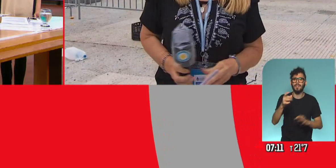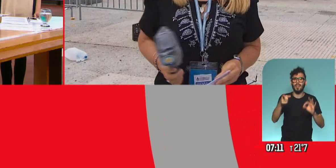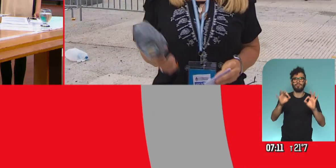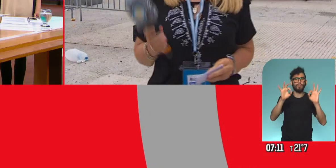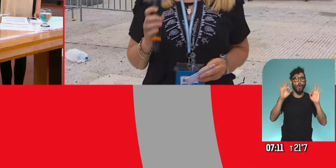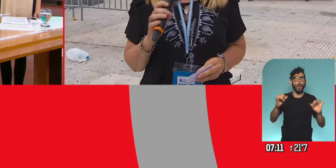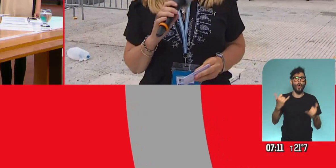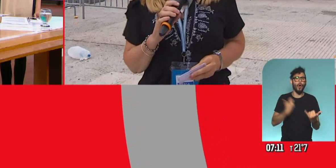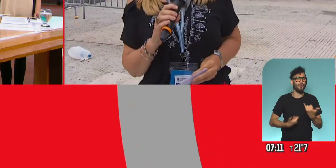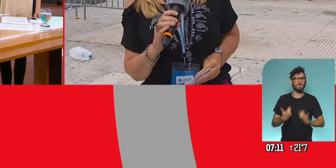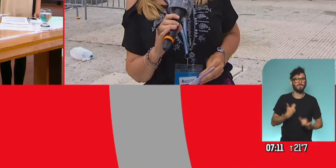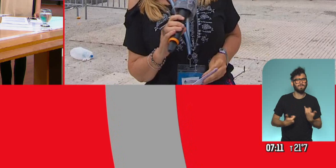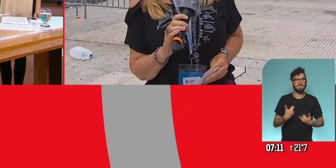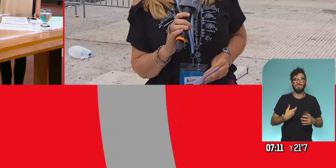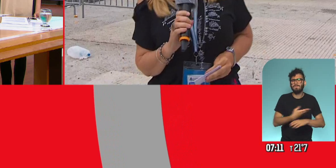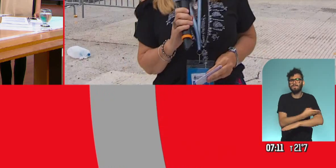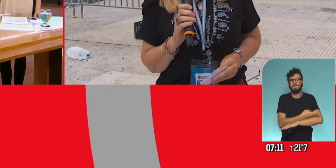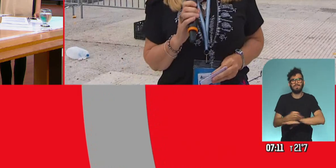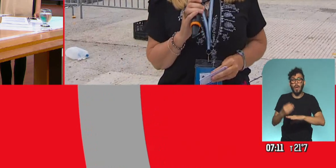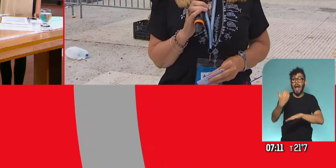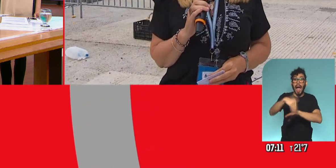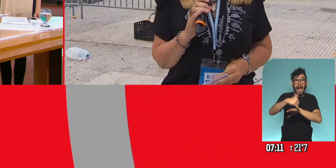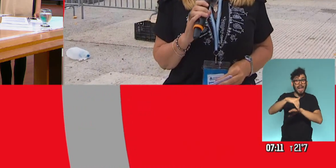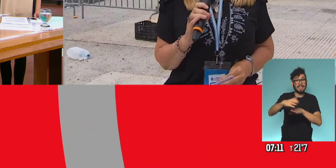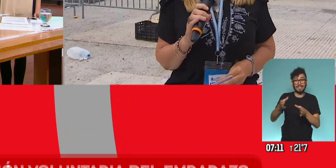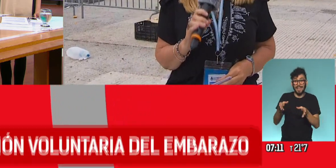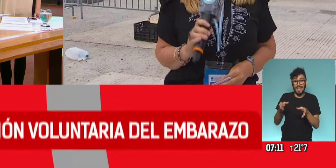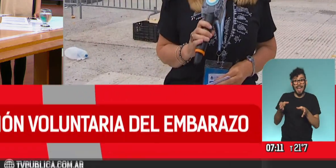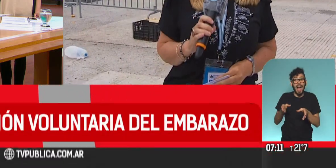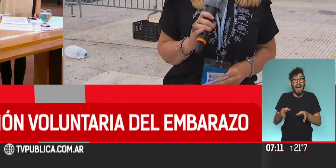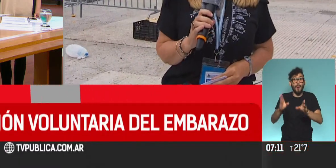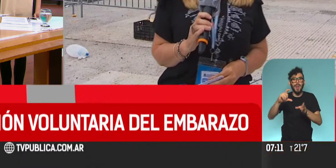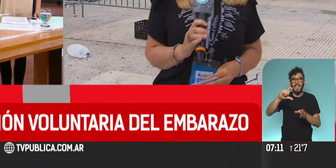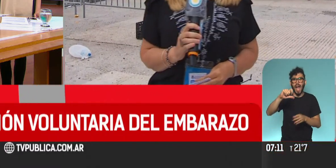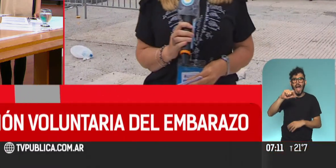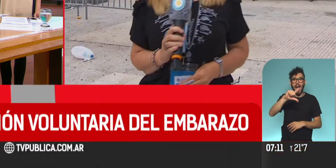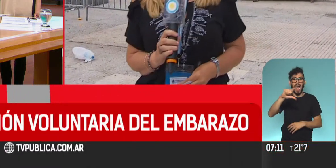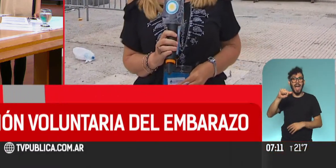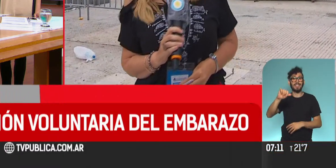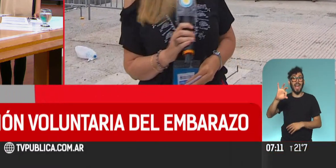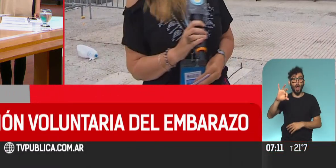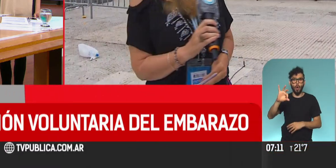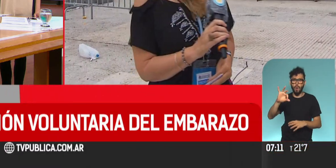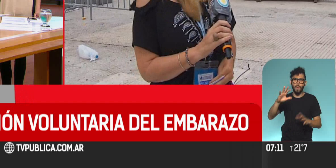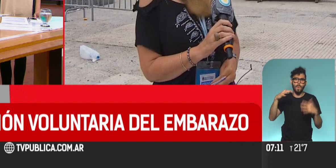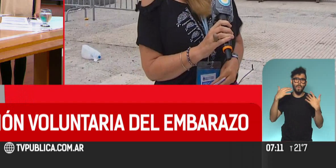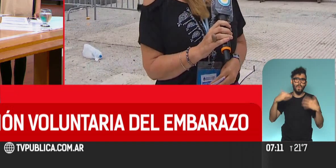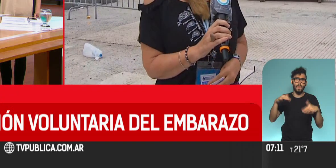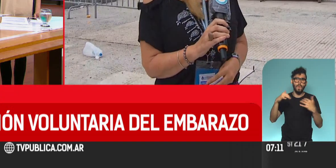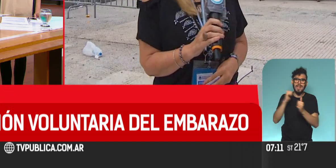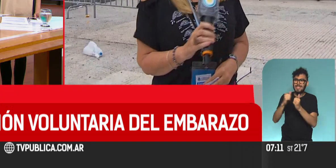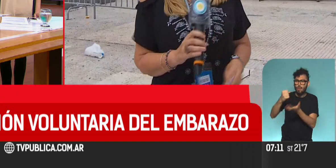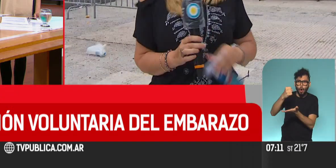absoluto de lo que fue una calle, una avenida Callao histórica, así transformada durante la